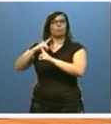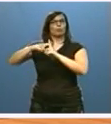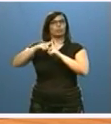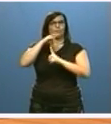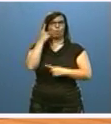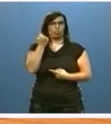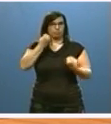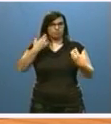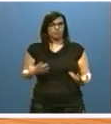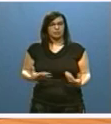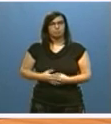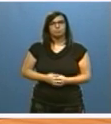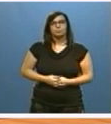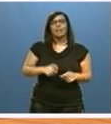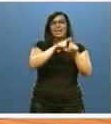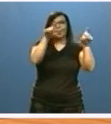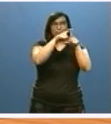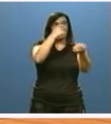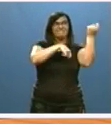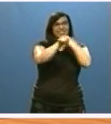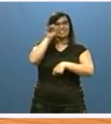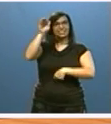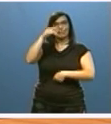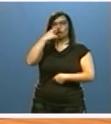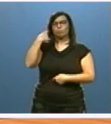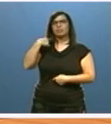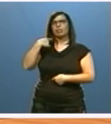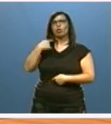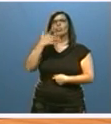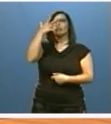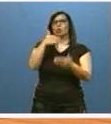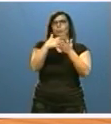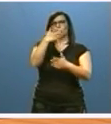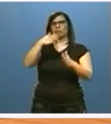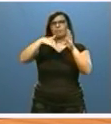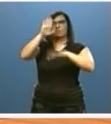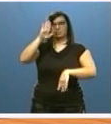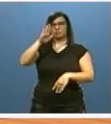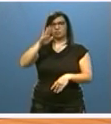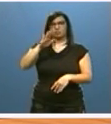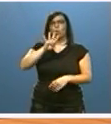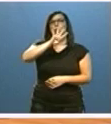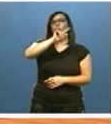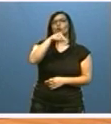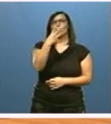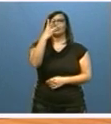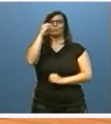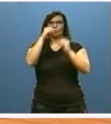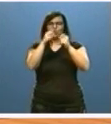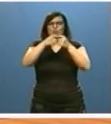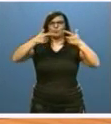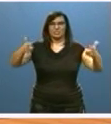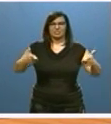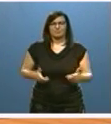El número de empresas exportadoras superó, en 2015, las 5.400, un 4,3% más.